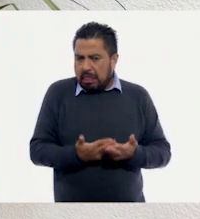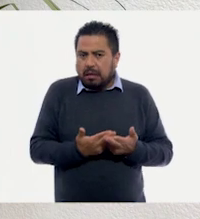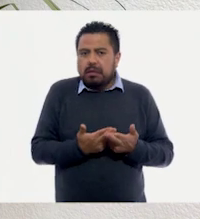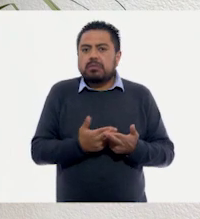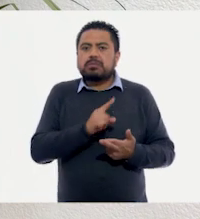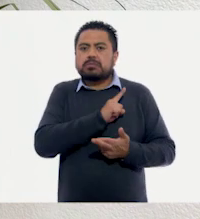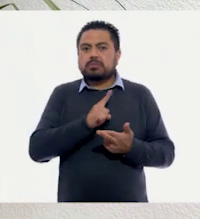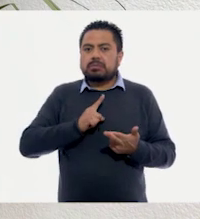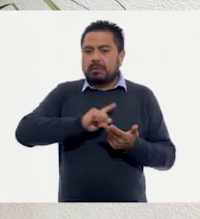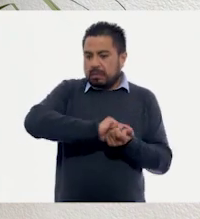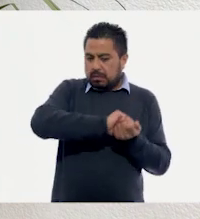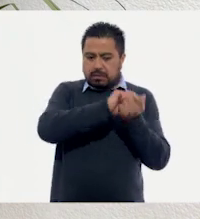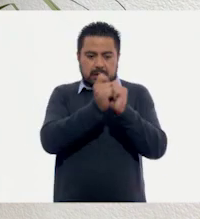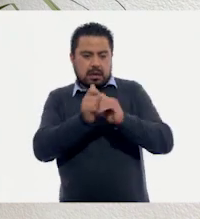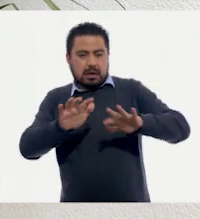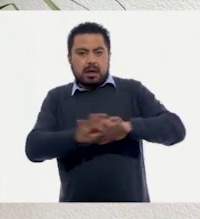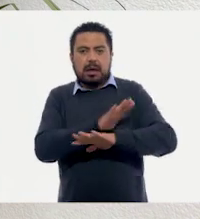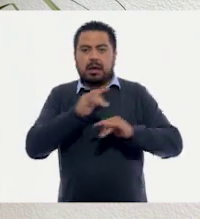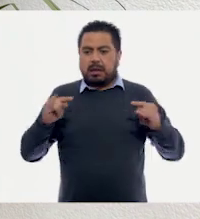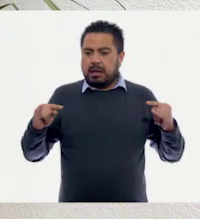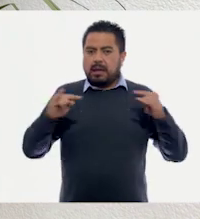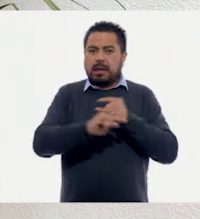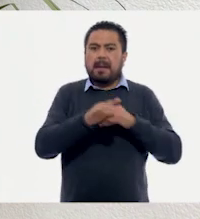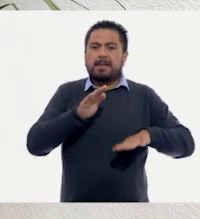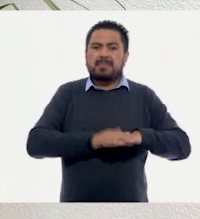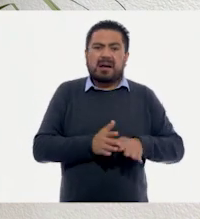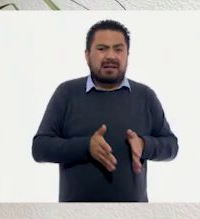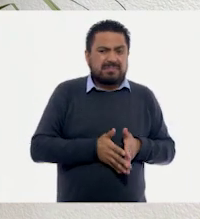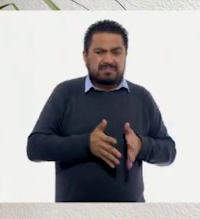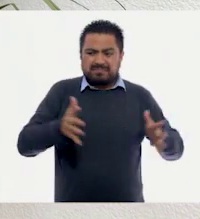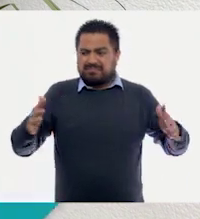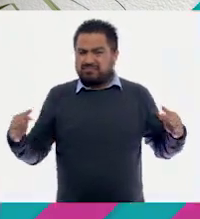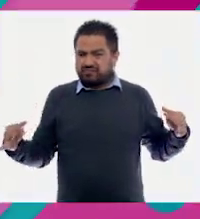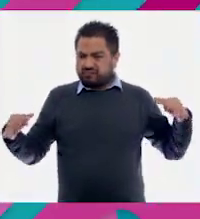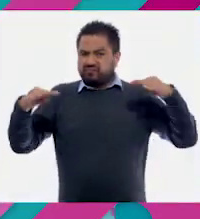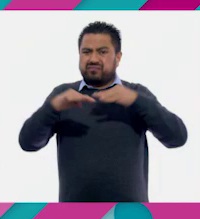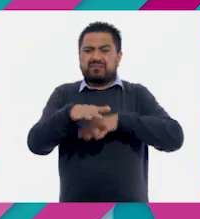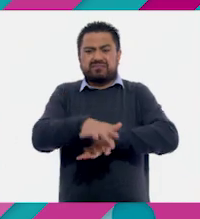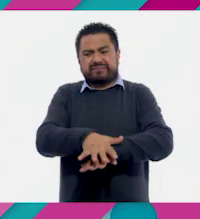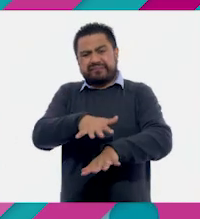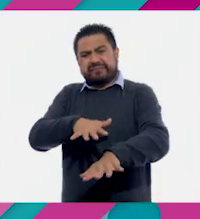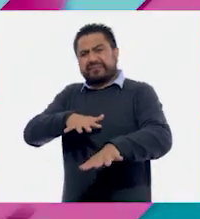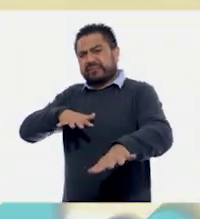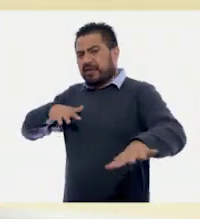han convertido en amplias avenidas con muchos carriles y mucho tránsito.